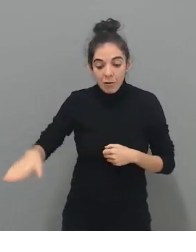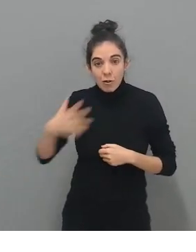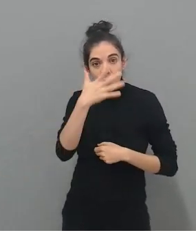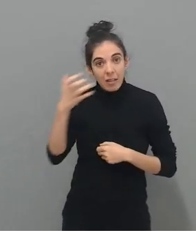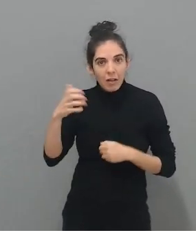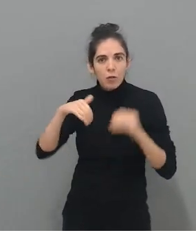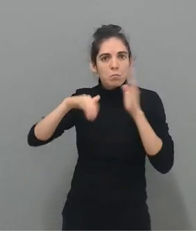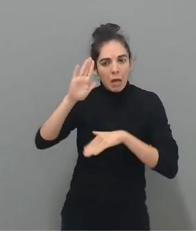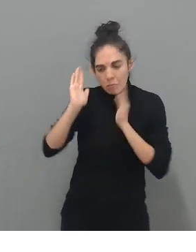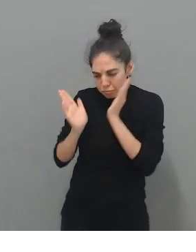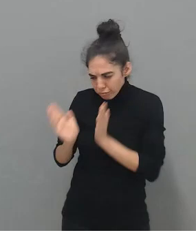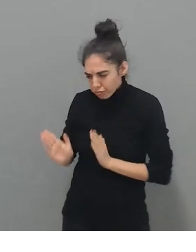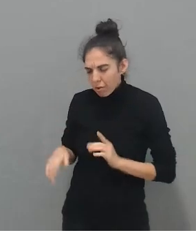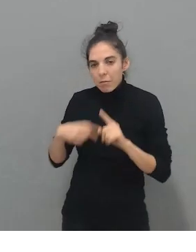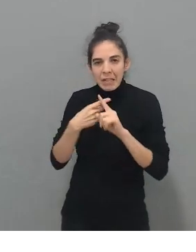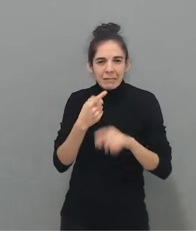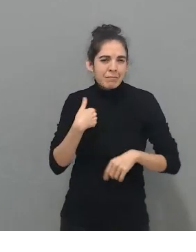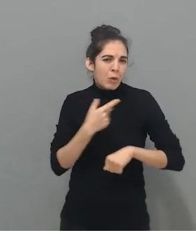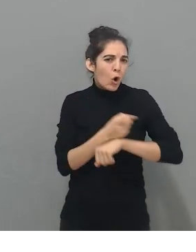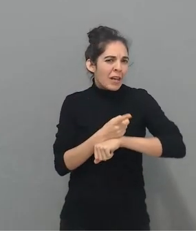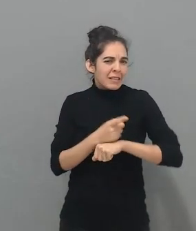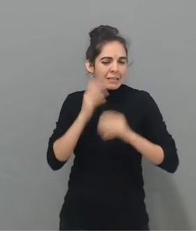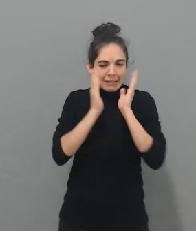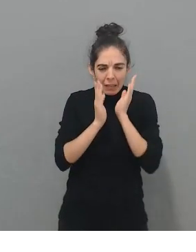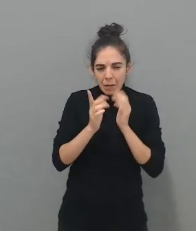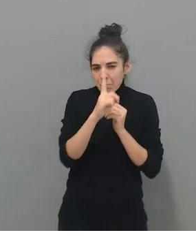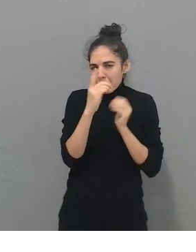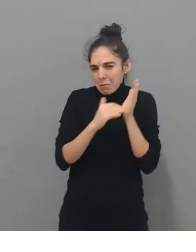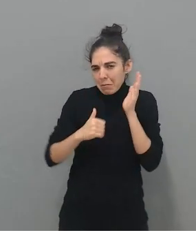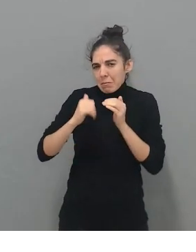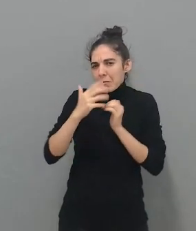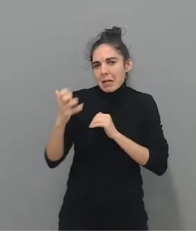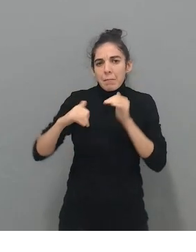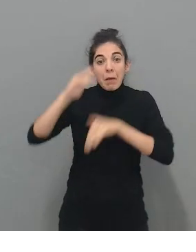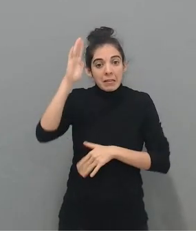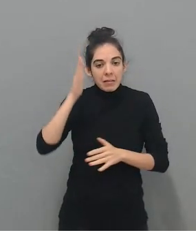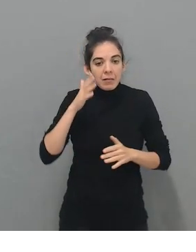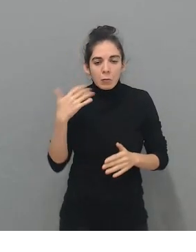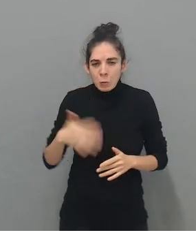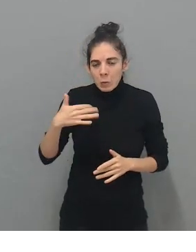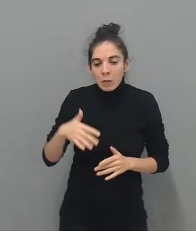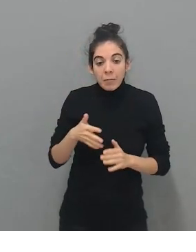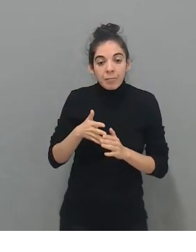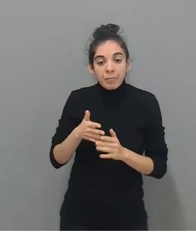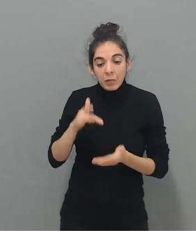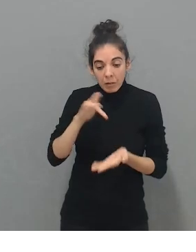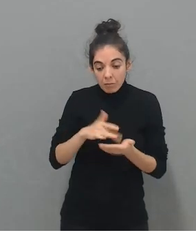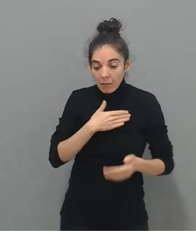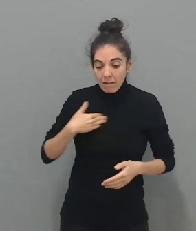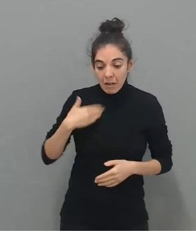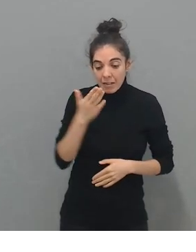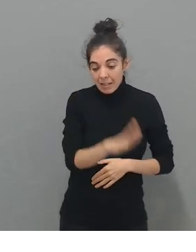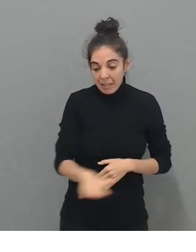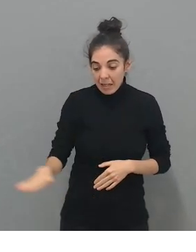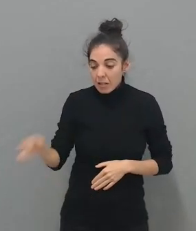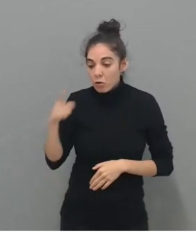de terapia. Lo fundamental para nosotros, aparte del testimonio de los niños y las niñas con los